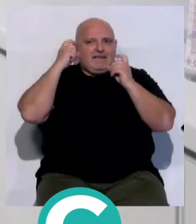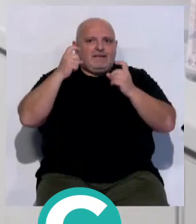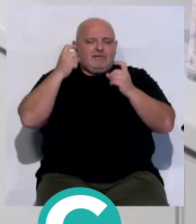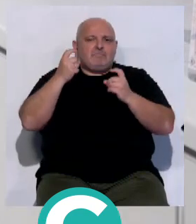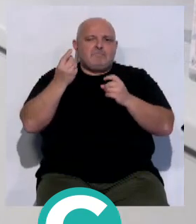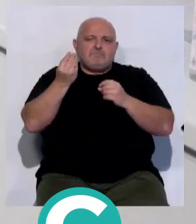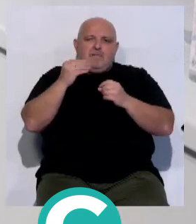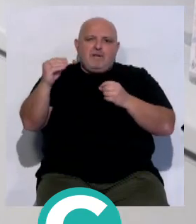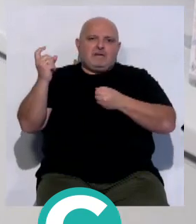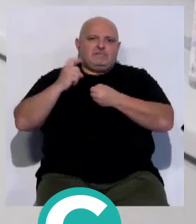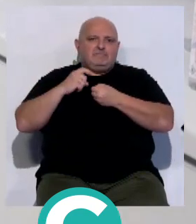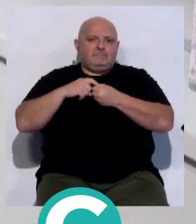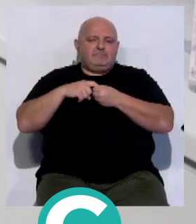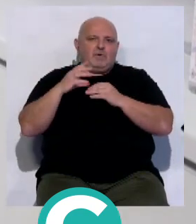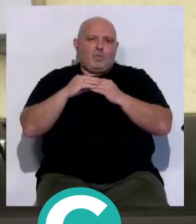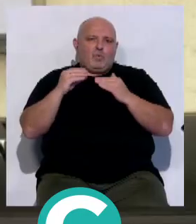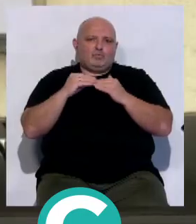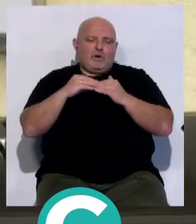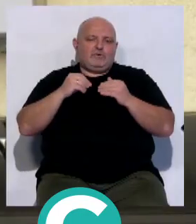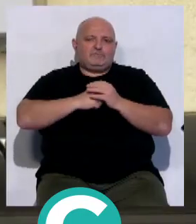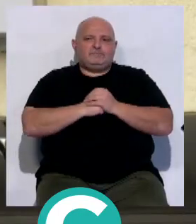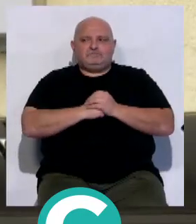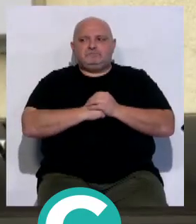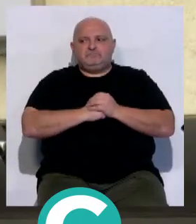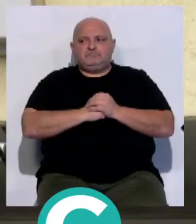incluir al mayor número posible de personas ingresadas.